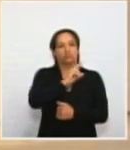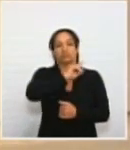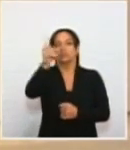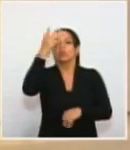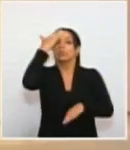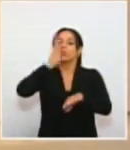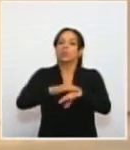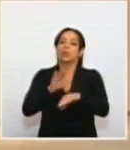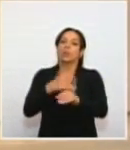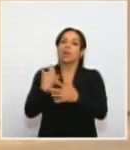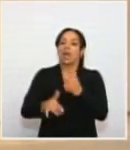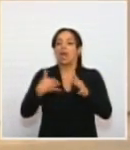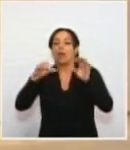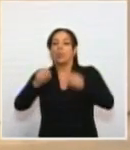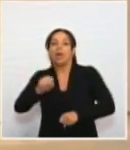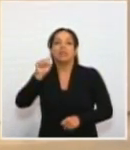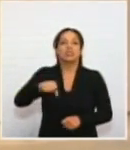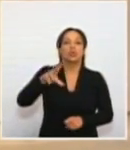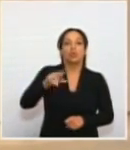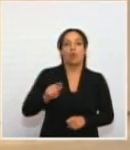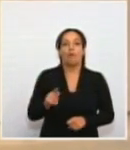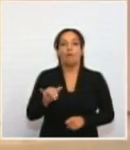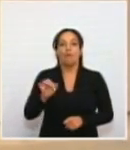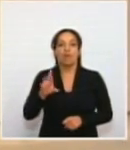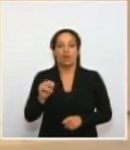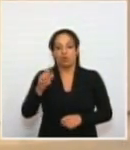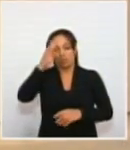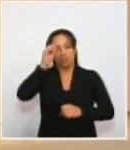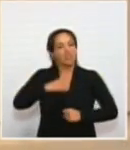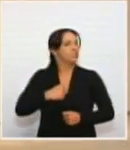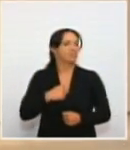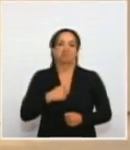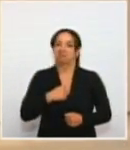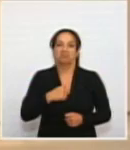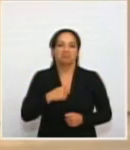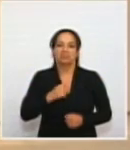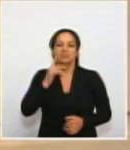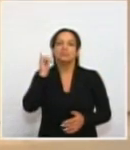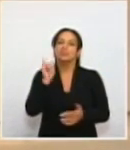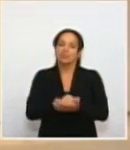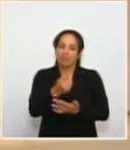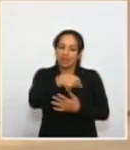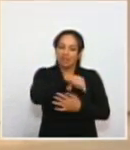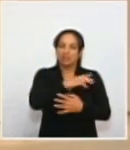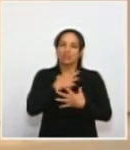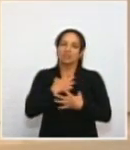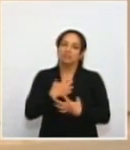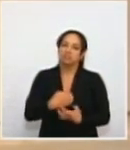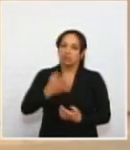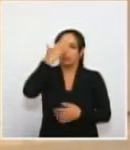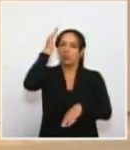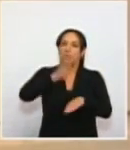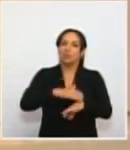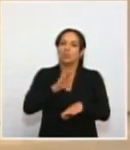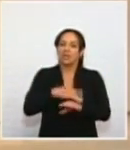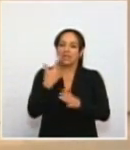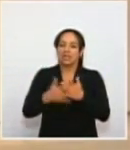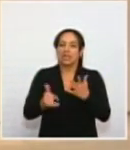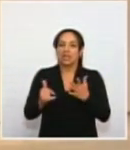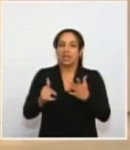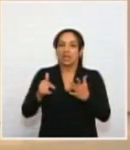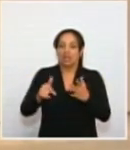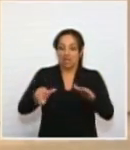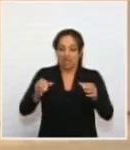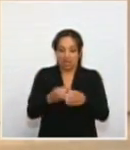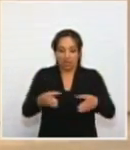porque no se aprueba este fuero militar. Están con la moral baja porque no ha sido capaz